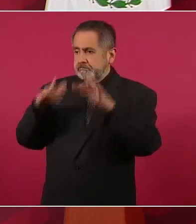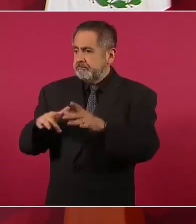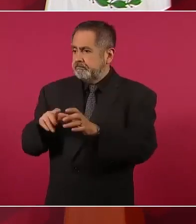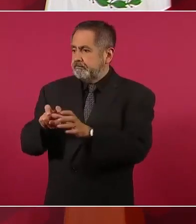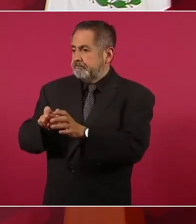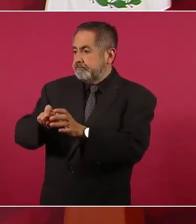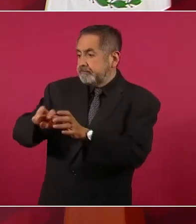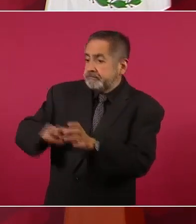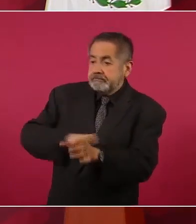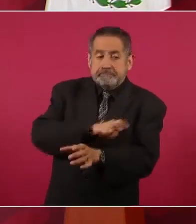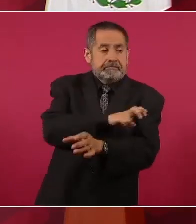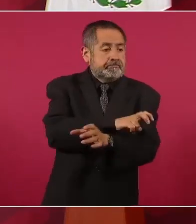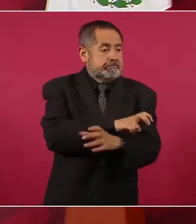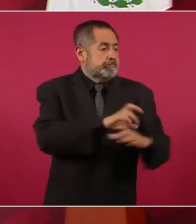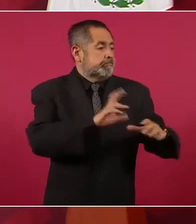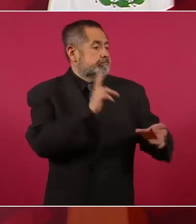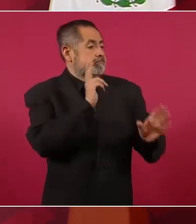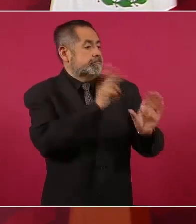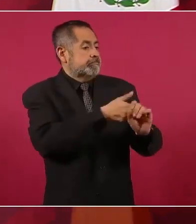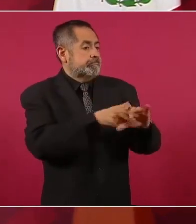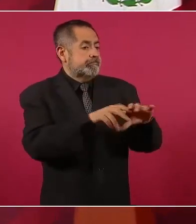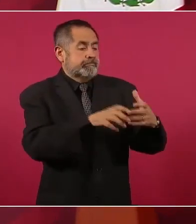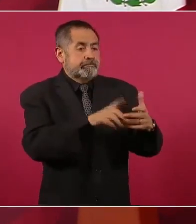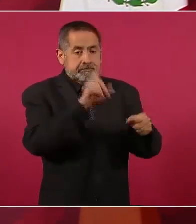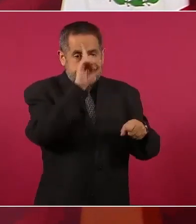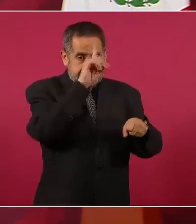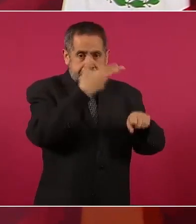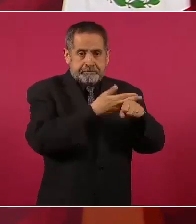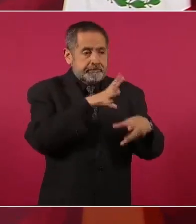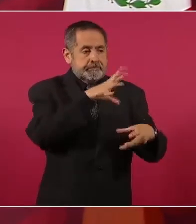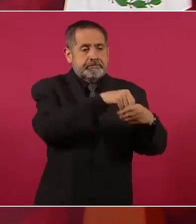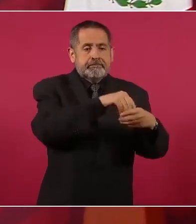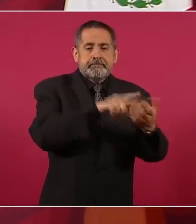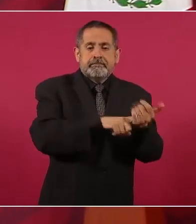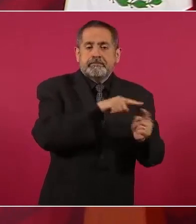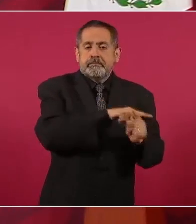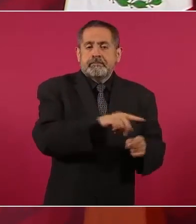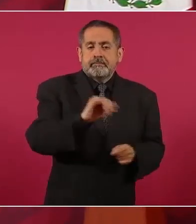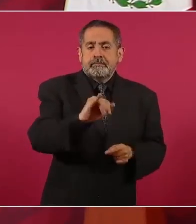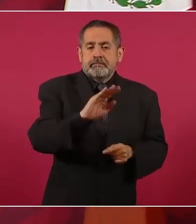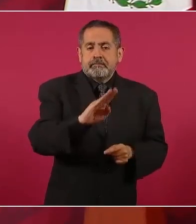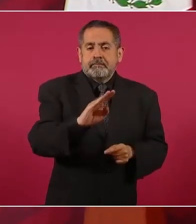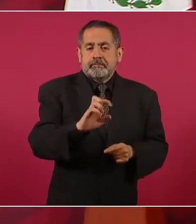consejero a Iberdrola?